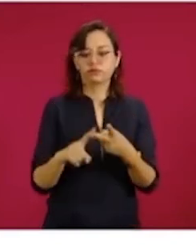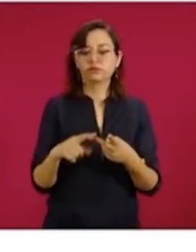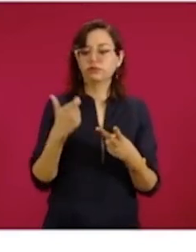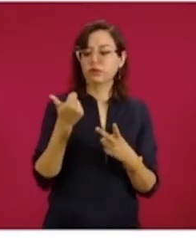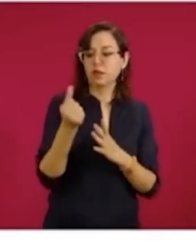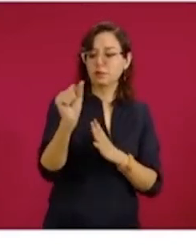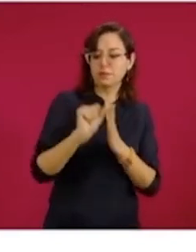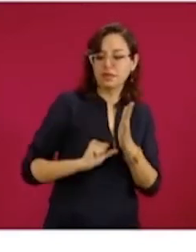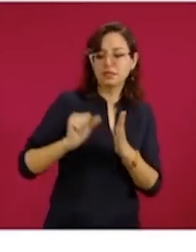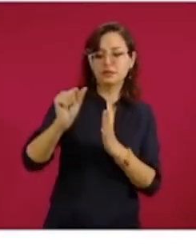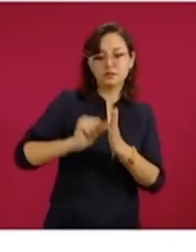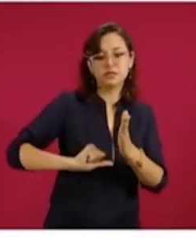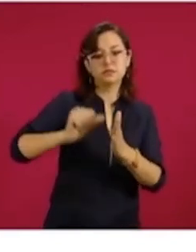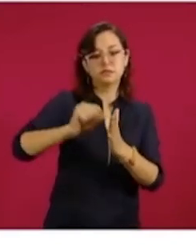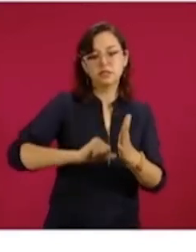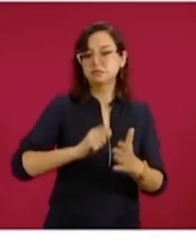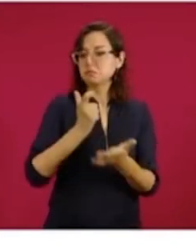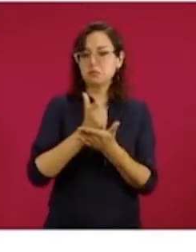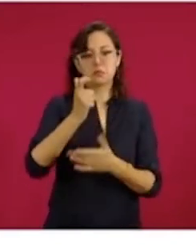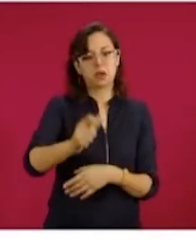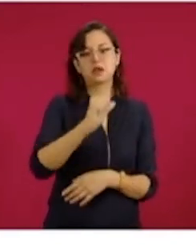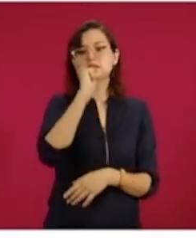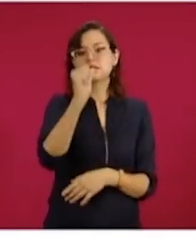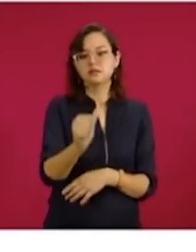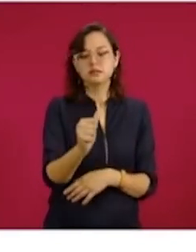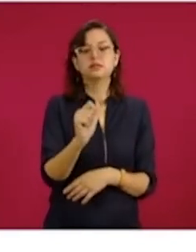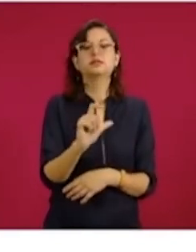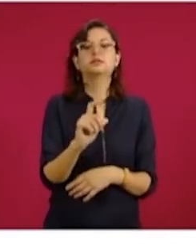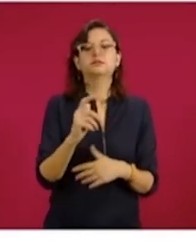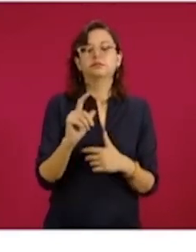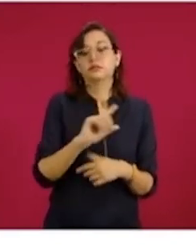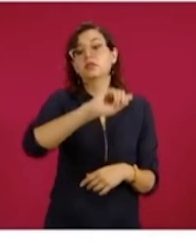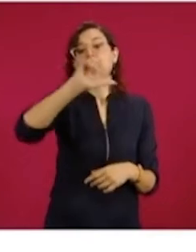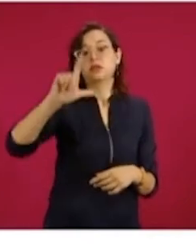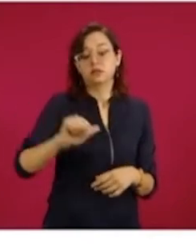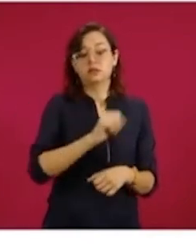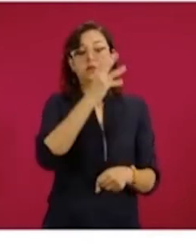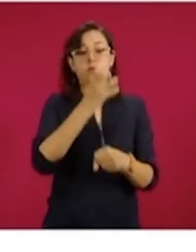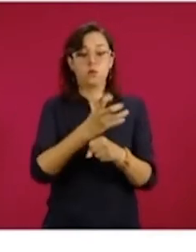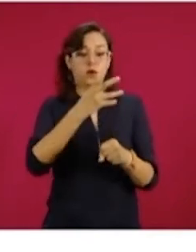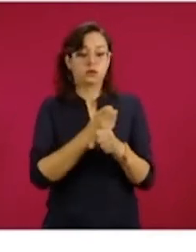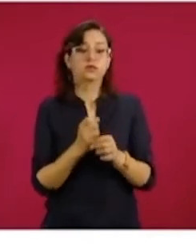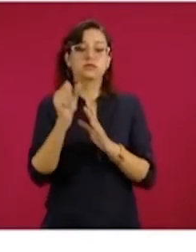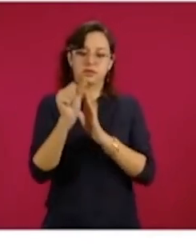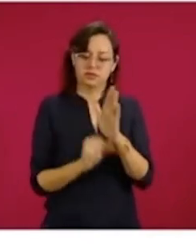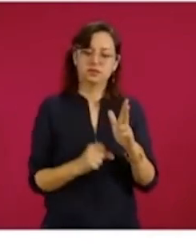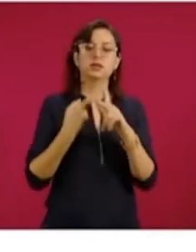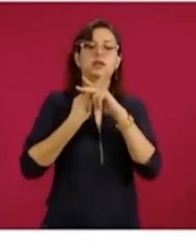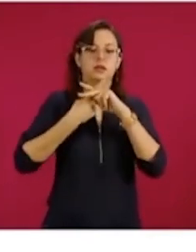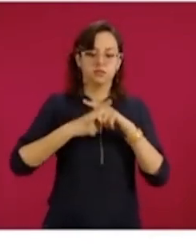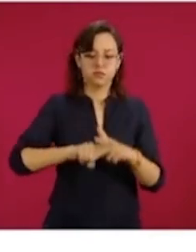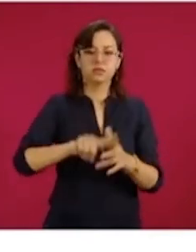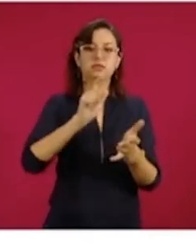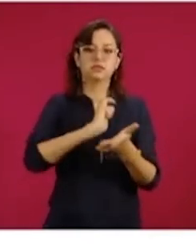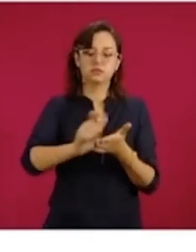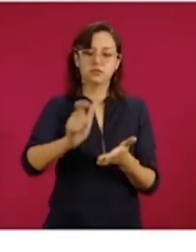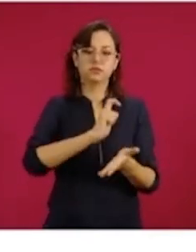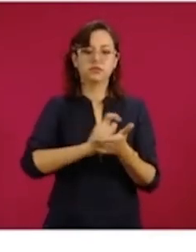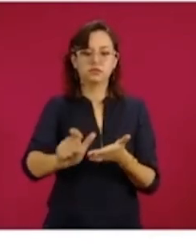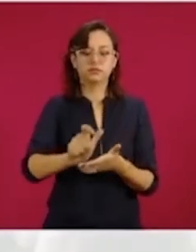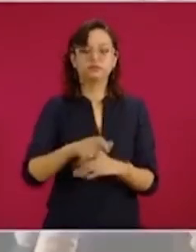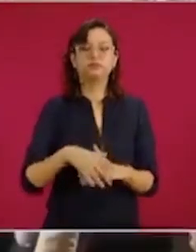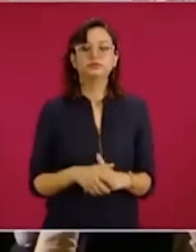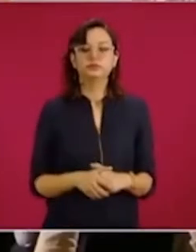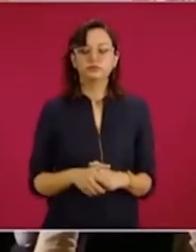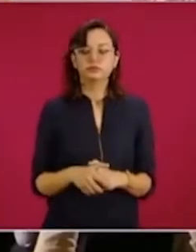que va a ser esa amortización a partir del cuarto mes. Y aquí, como se menciona,